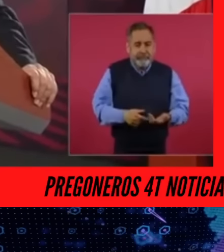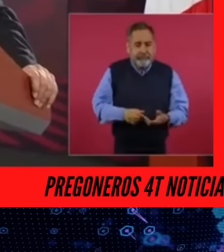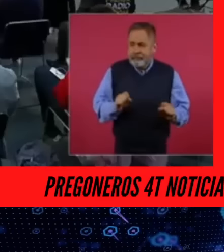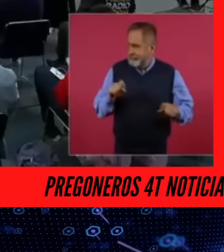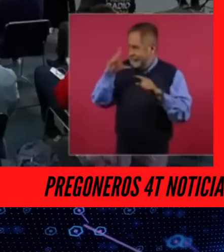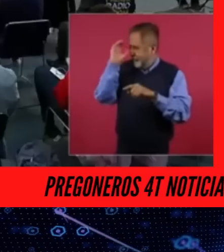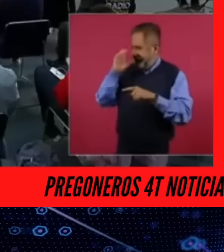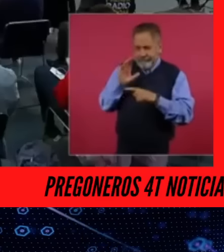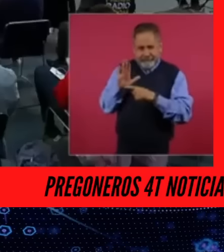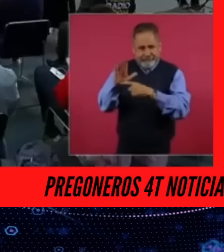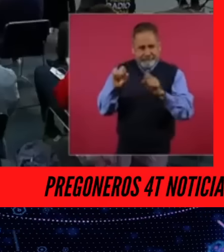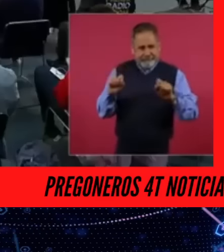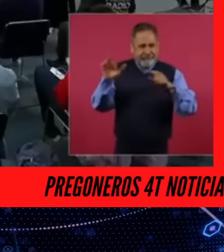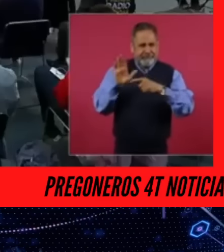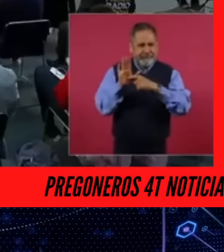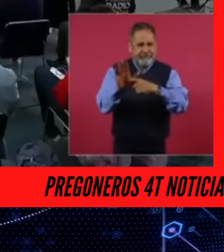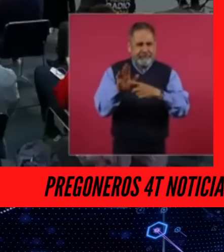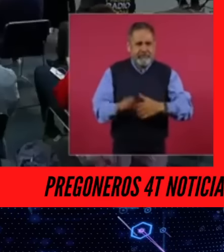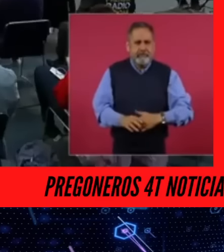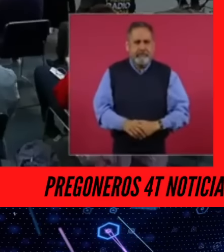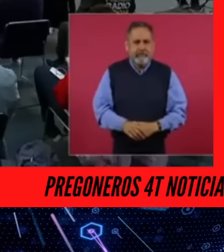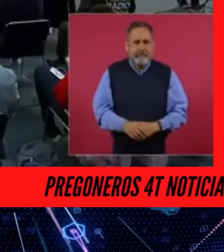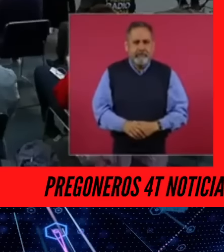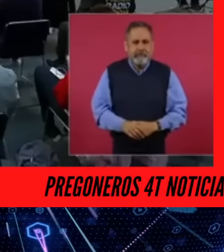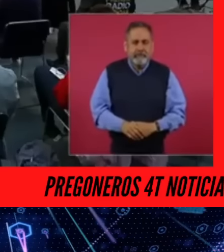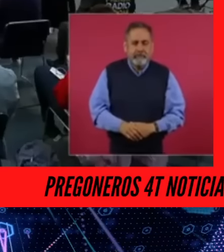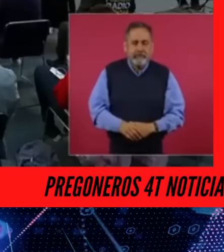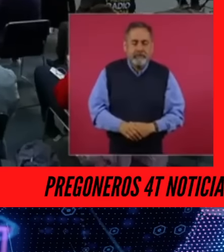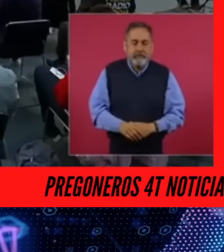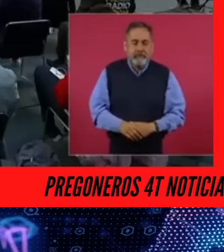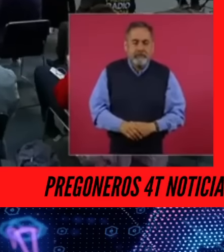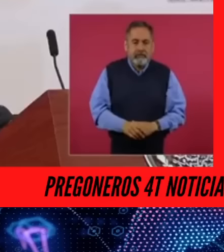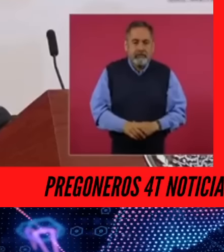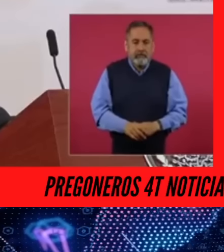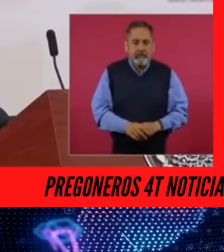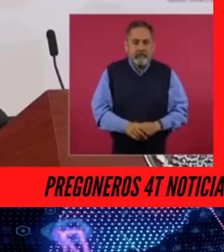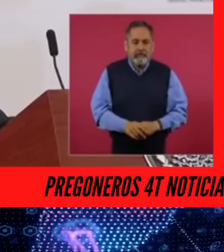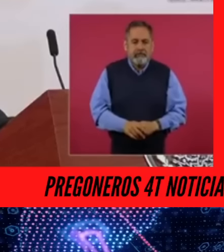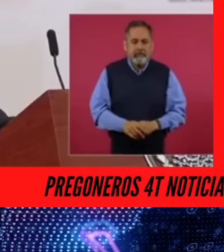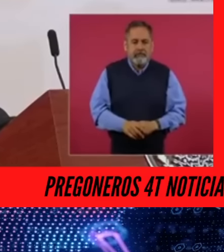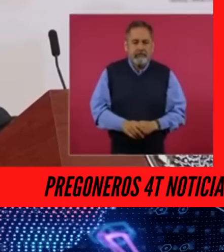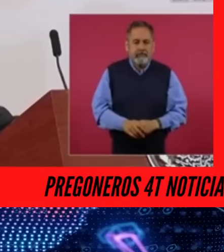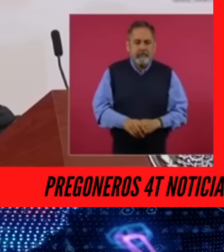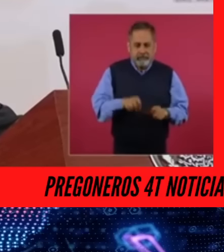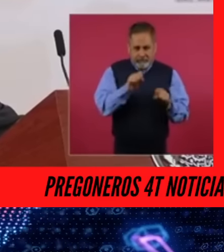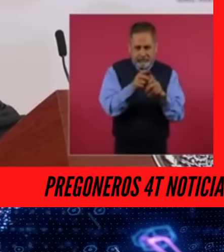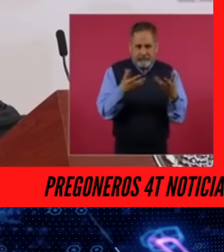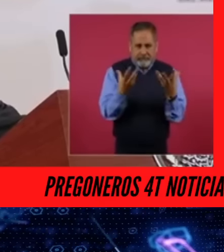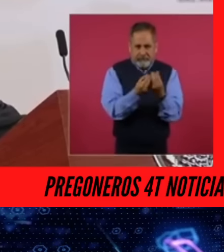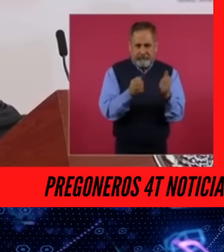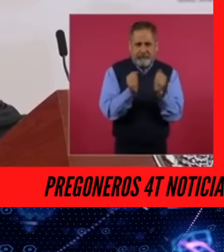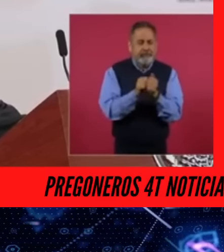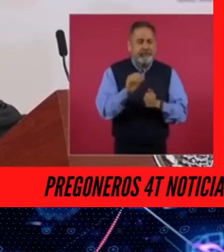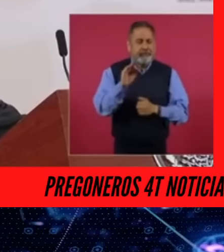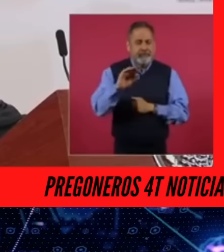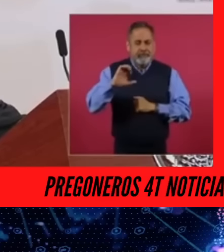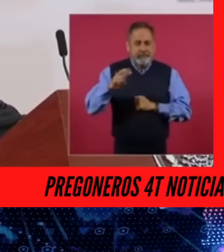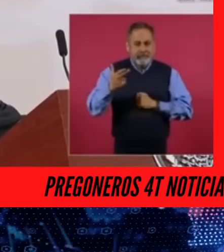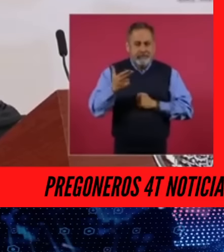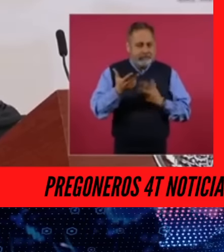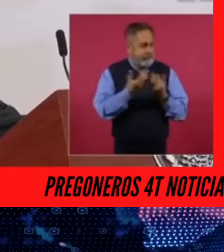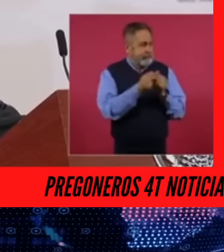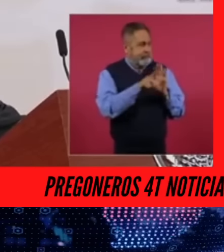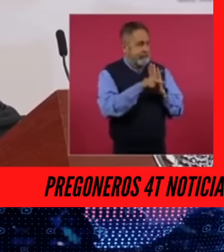Y hoy siendo sábado 27 de julio, espero que su sábado esté iniciando excelente y agradezco que estén conmigo para ver el